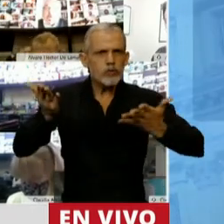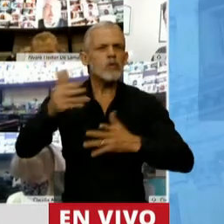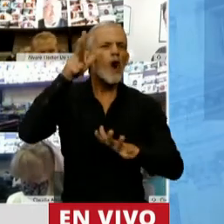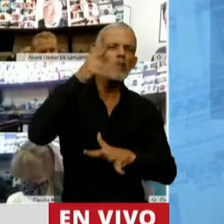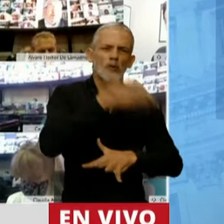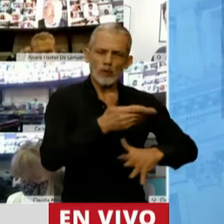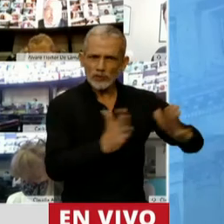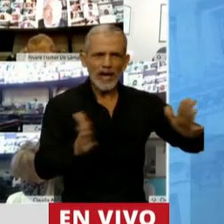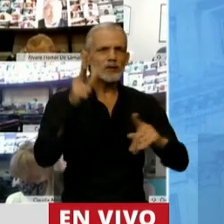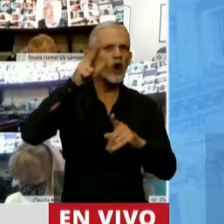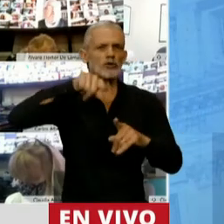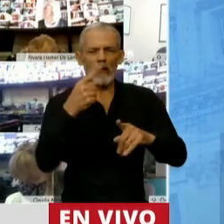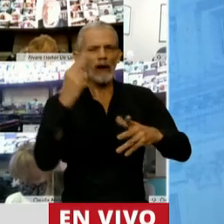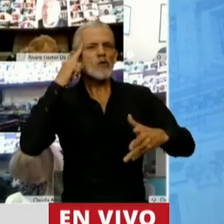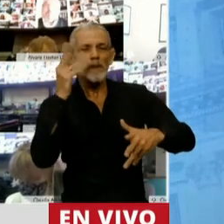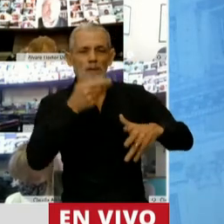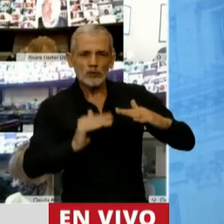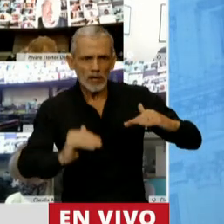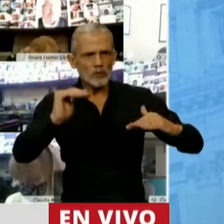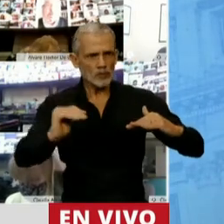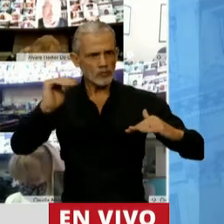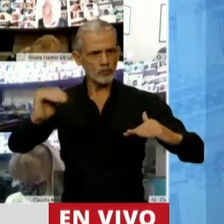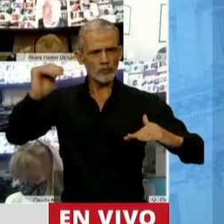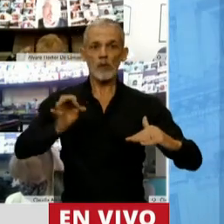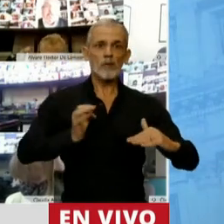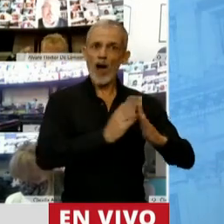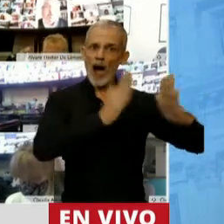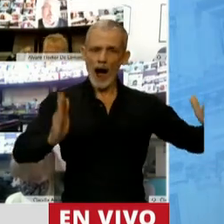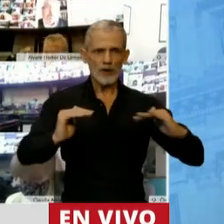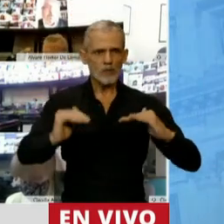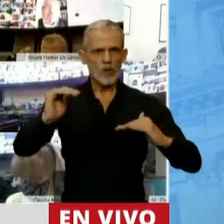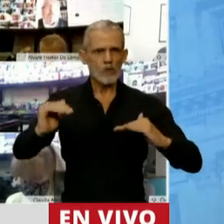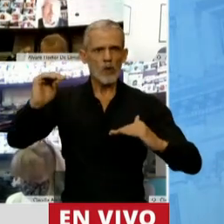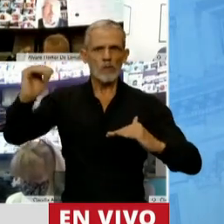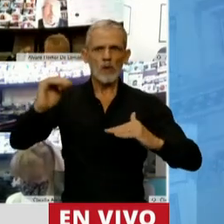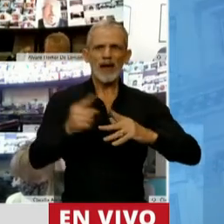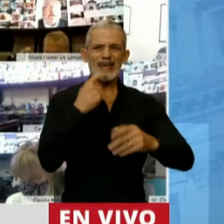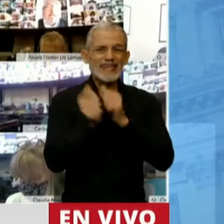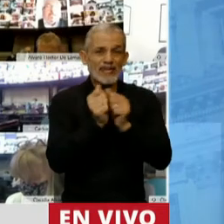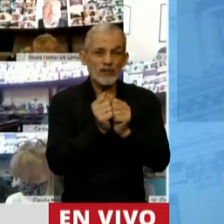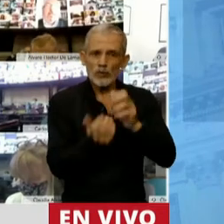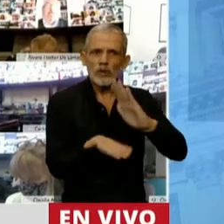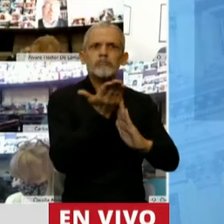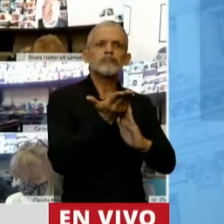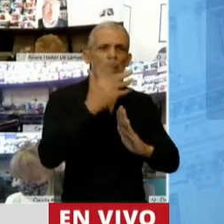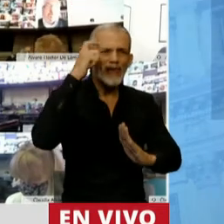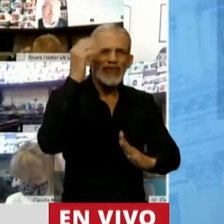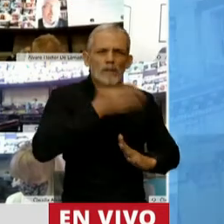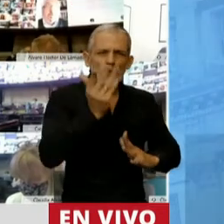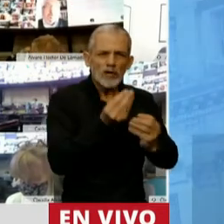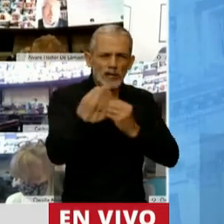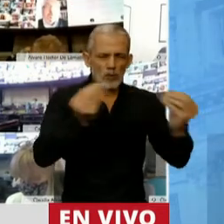8, 8 y pico, 9% por año. Nuestra industria a tasas del 10%.